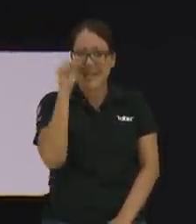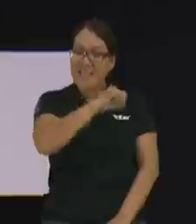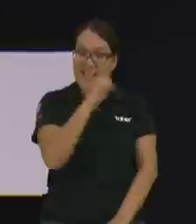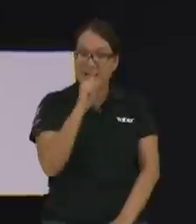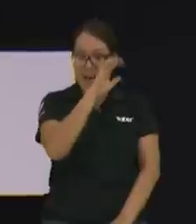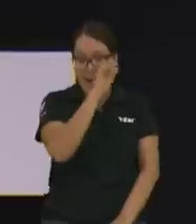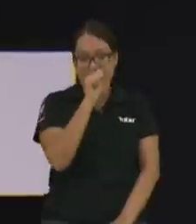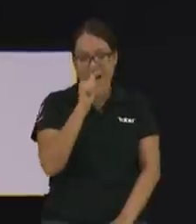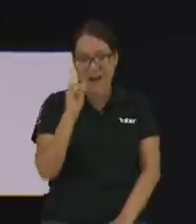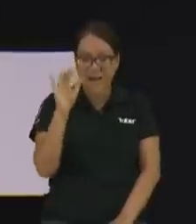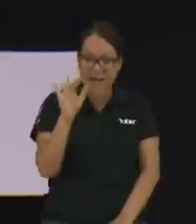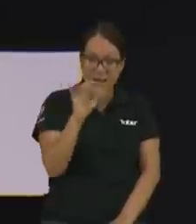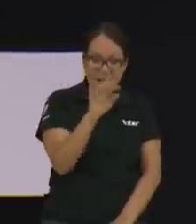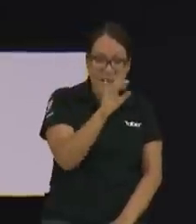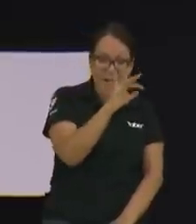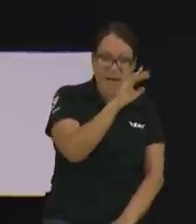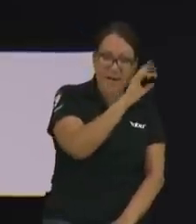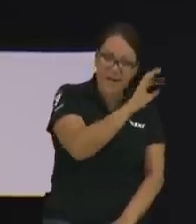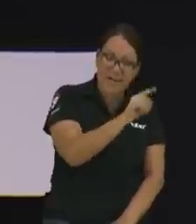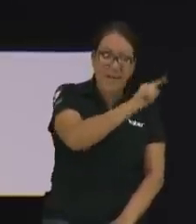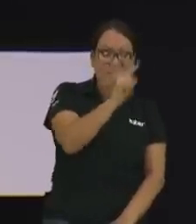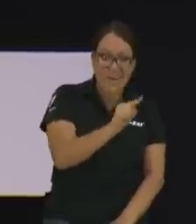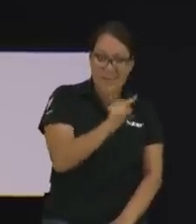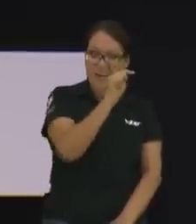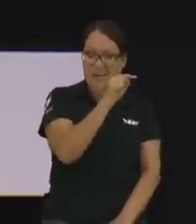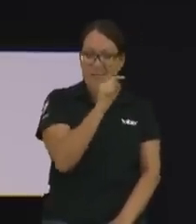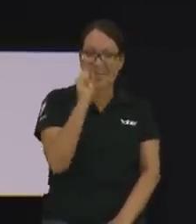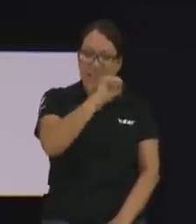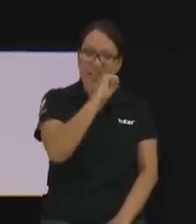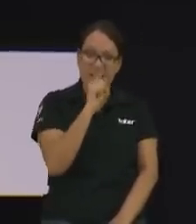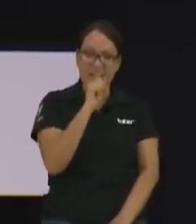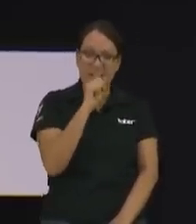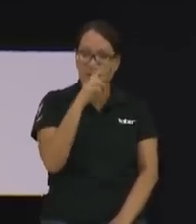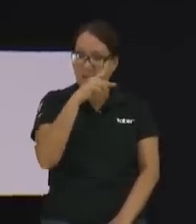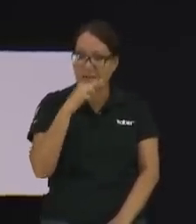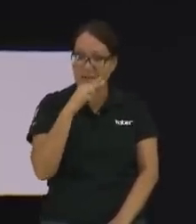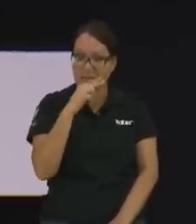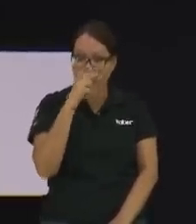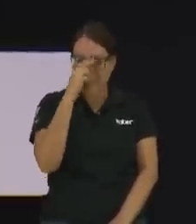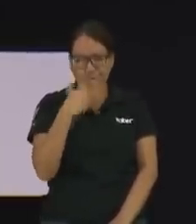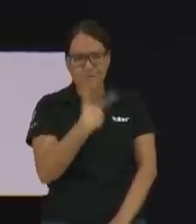I, J, K, L, M, O, P, Q, R, S, T, U, B, W, S, Y, Z.